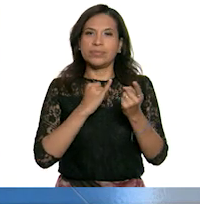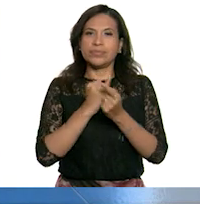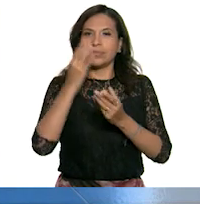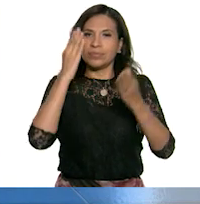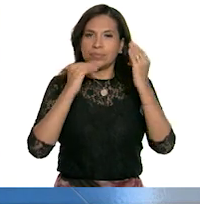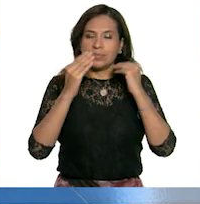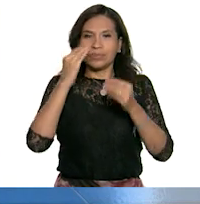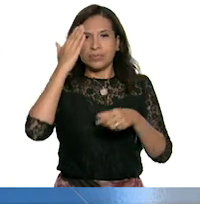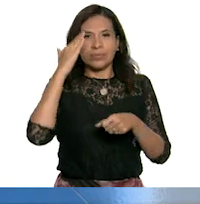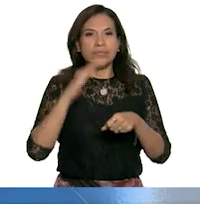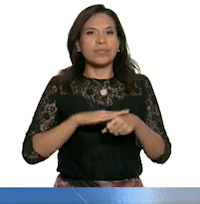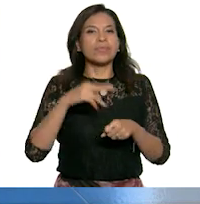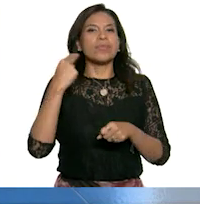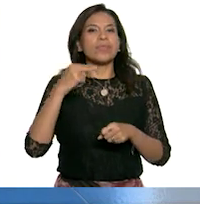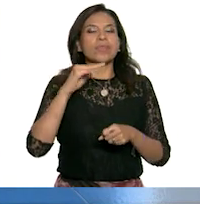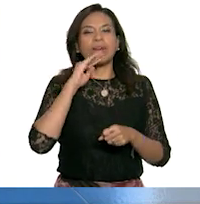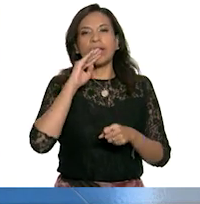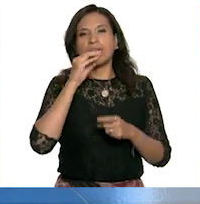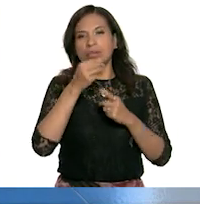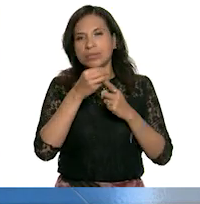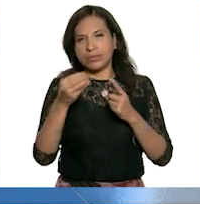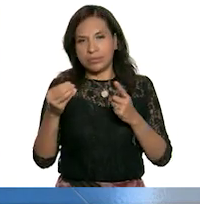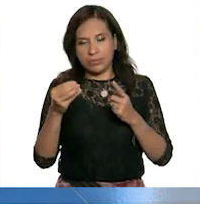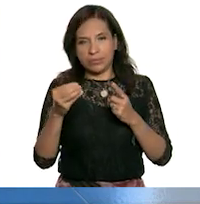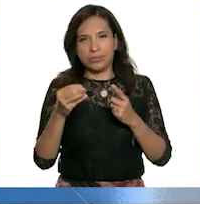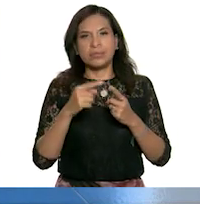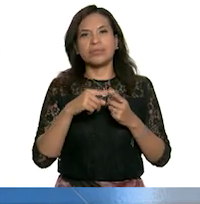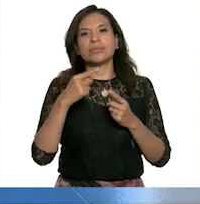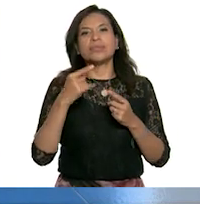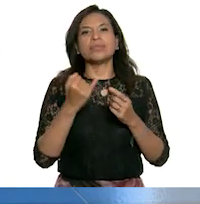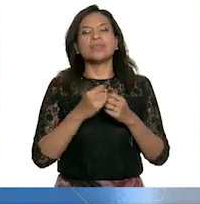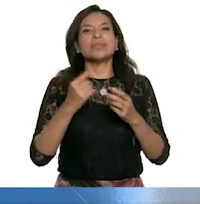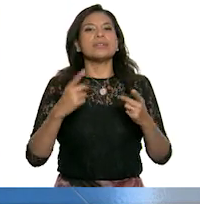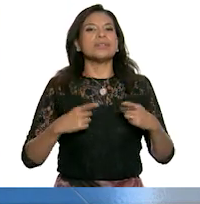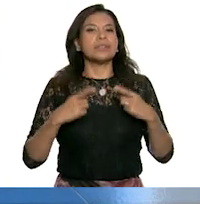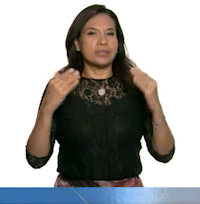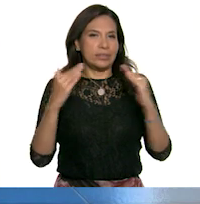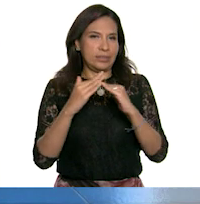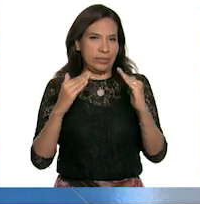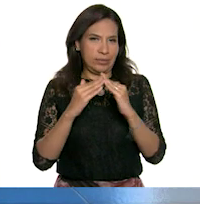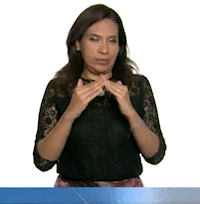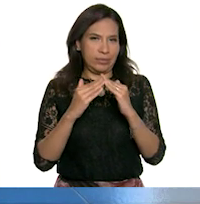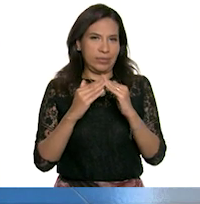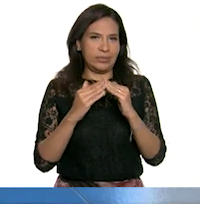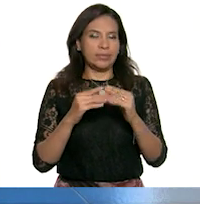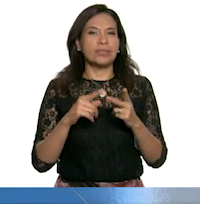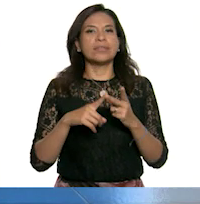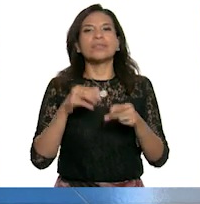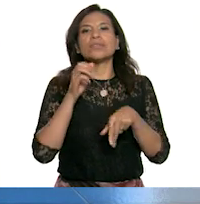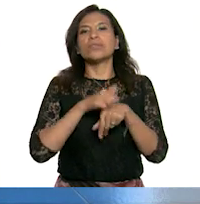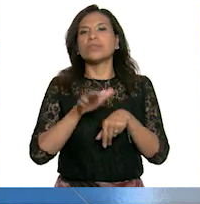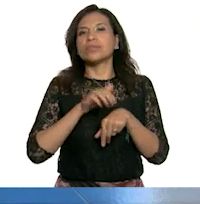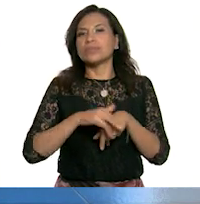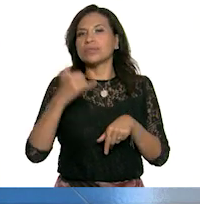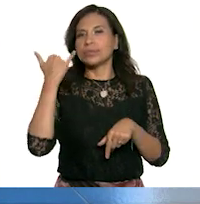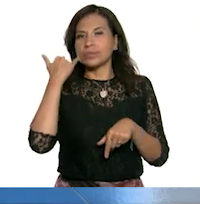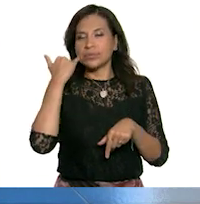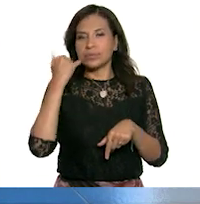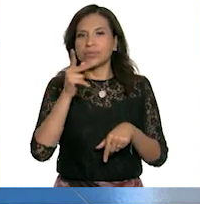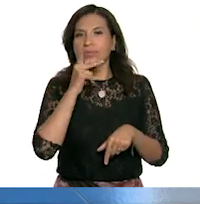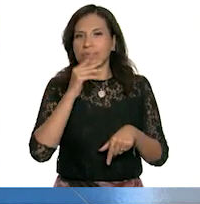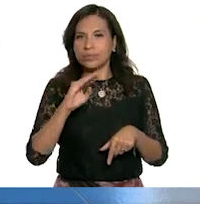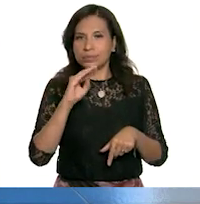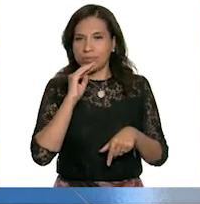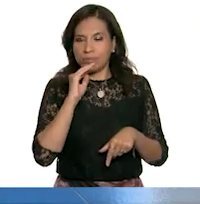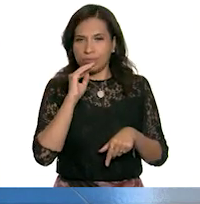aprenderme de memoria el nombre completo de mi mamá, la dirección de mi casa y el número telefónico de mis